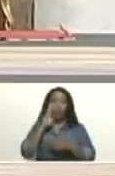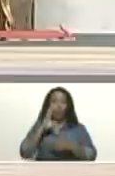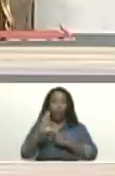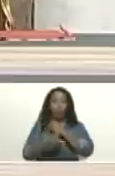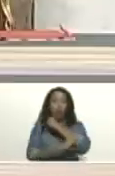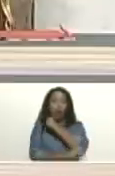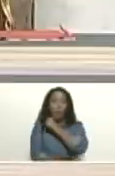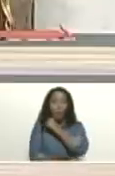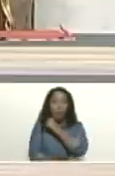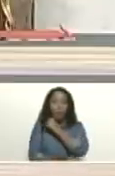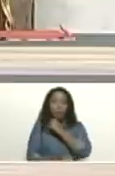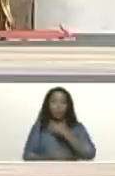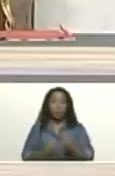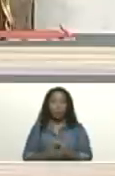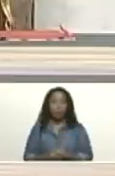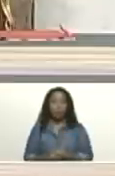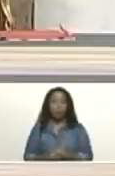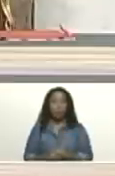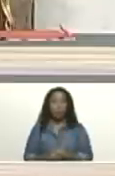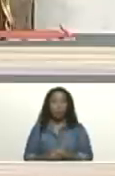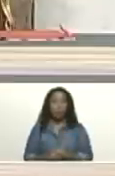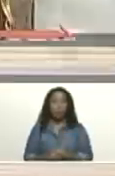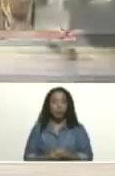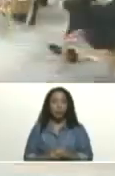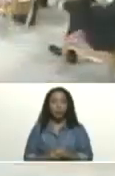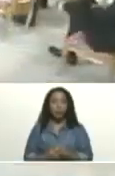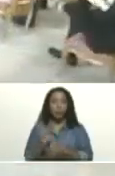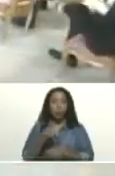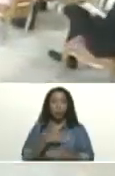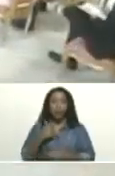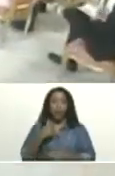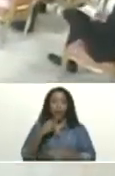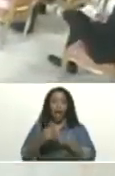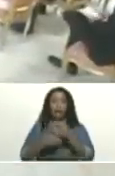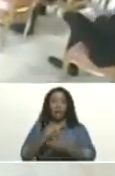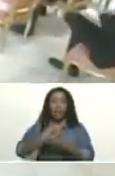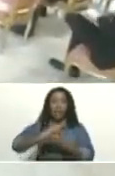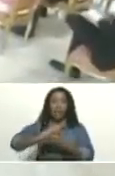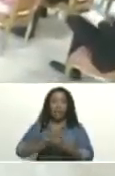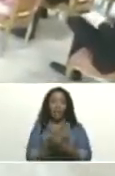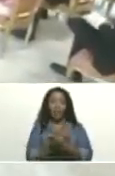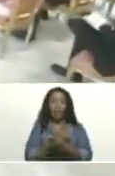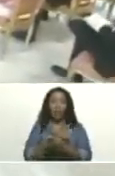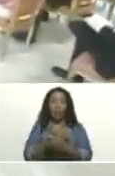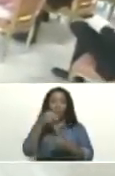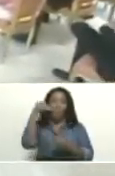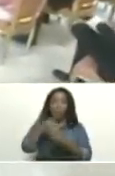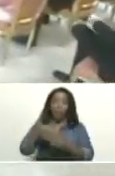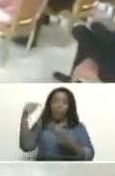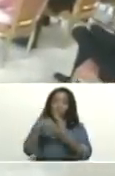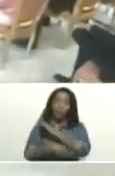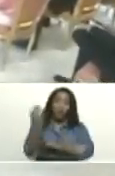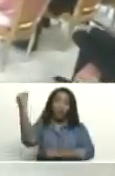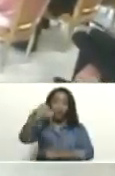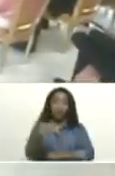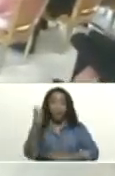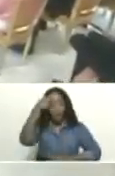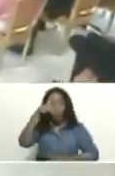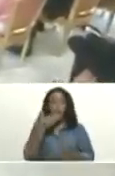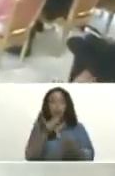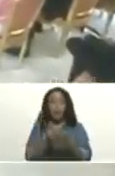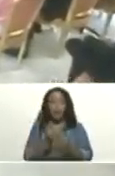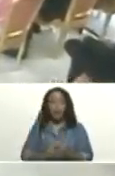mafias del narcotráfico. Quiere decir radicalizar la acción, que es lo que nuestro pueblo exige,